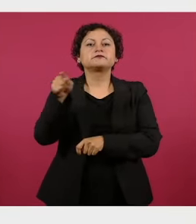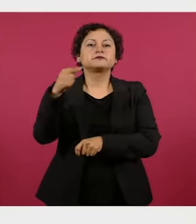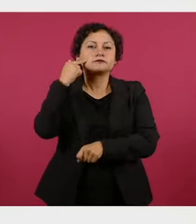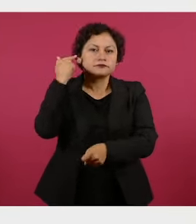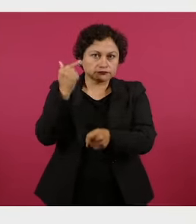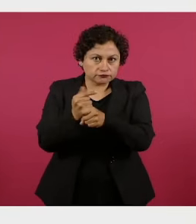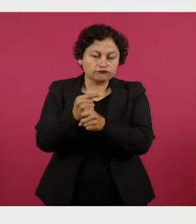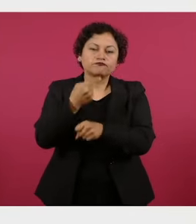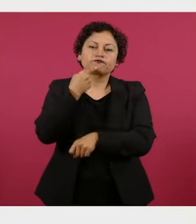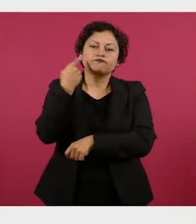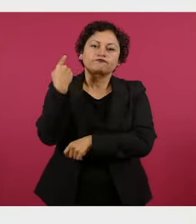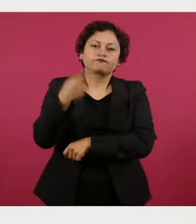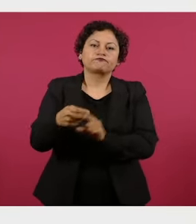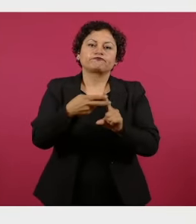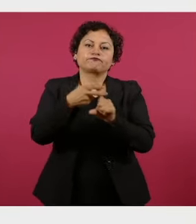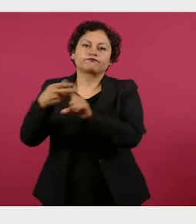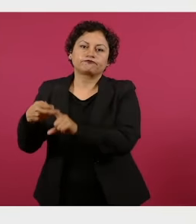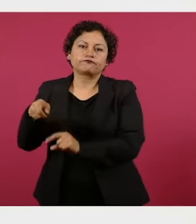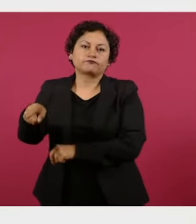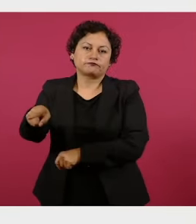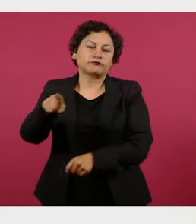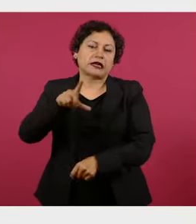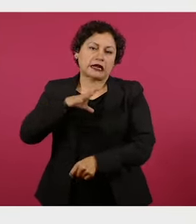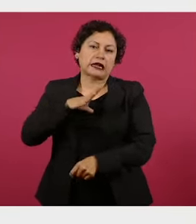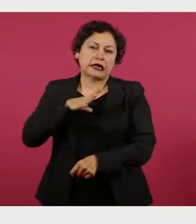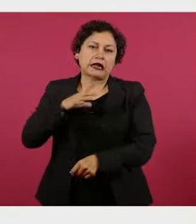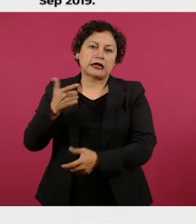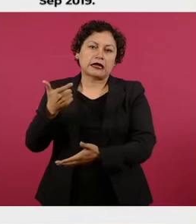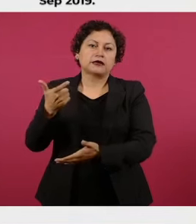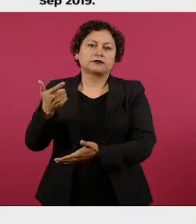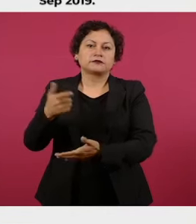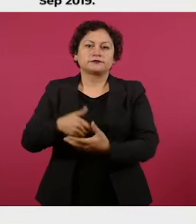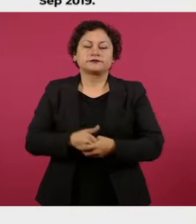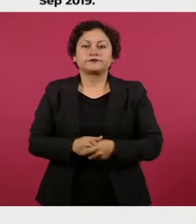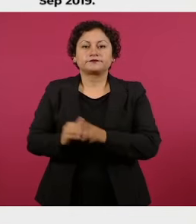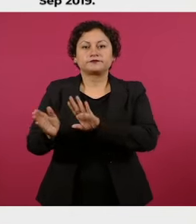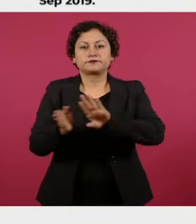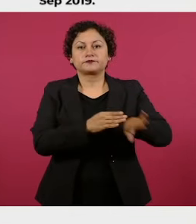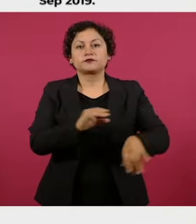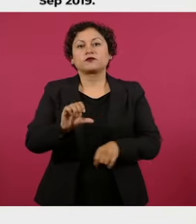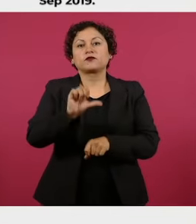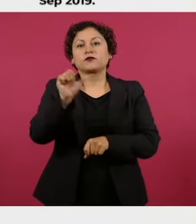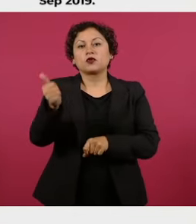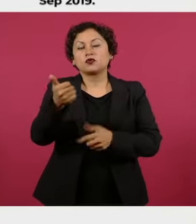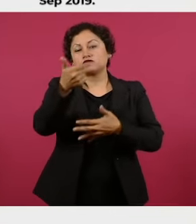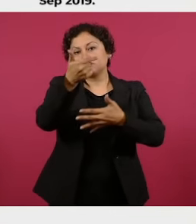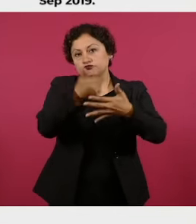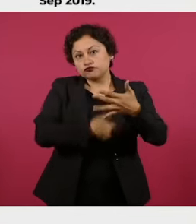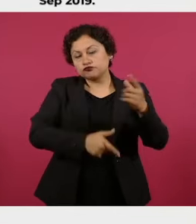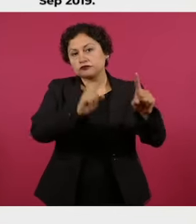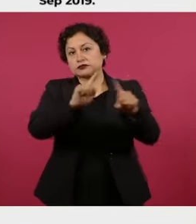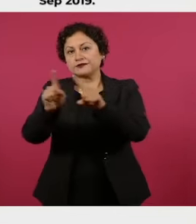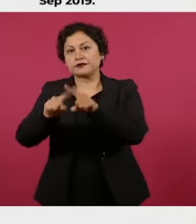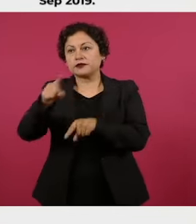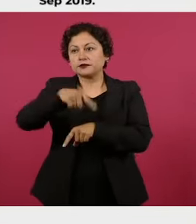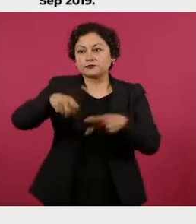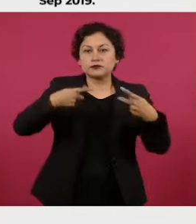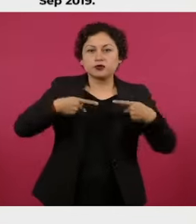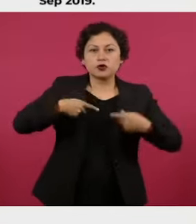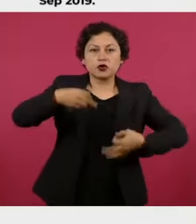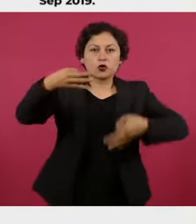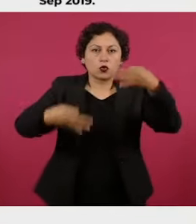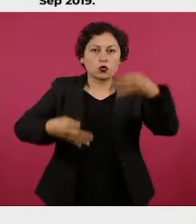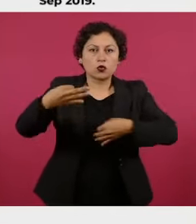portación de arma de fuego. Adelante. El caso de jueces que favorecen a presuntos delincuentes. Entonces, tenemos